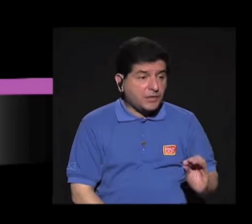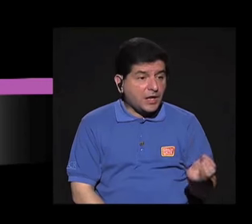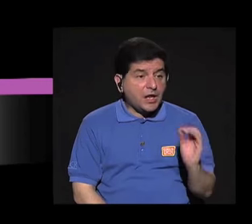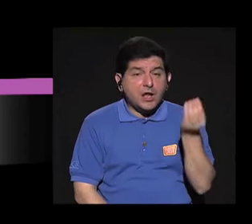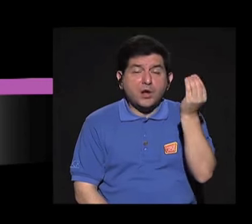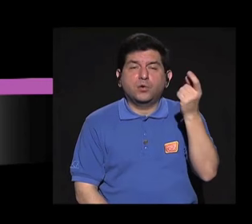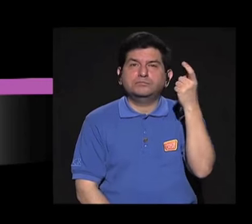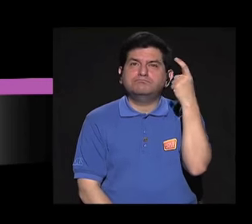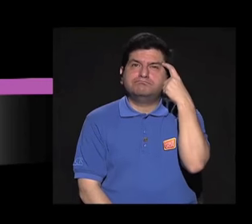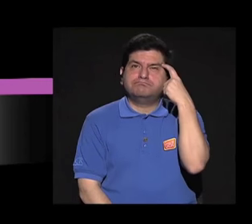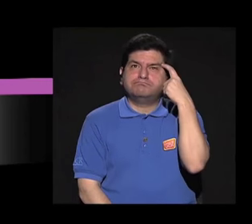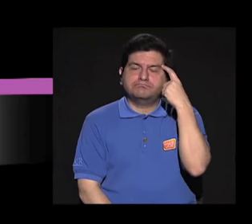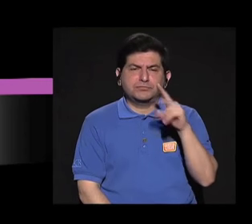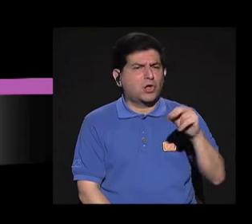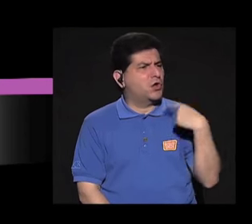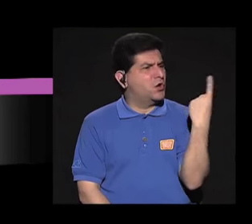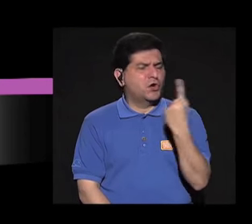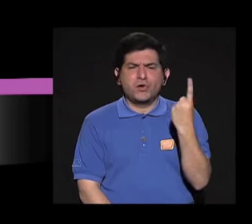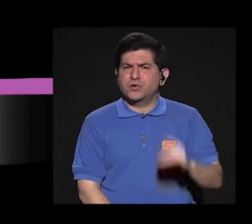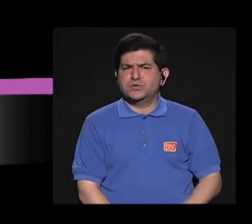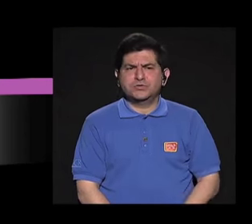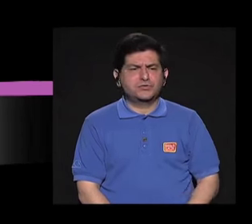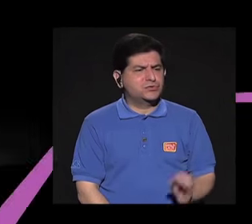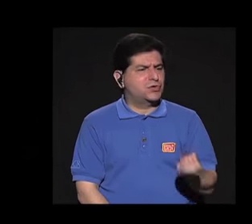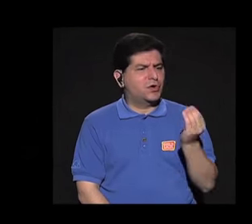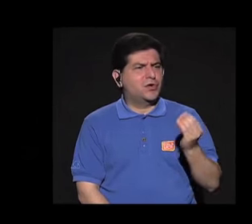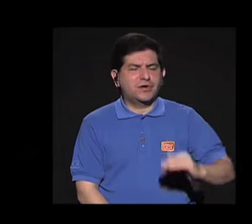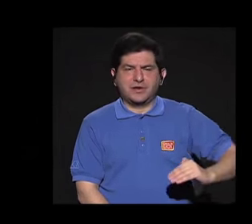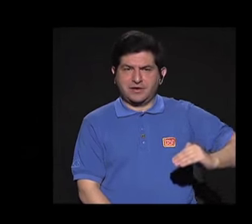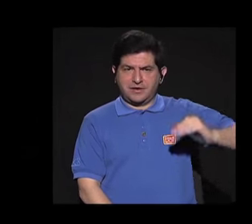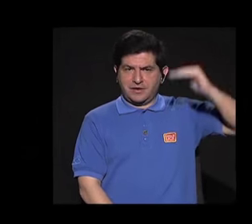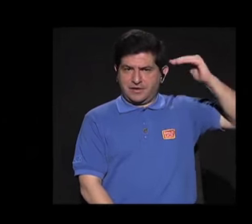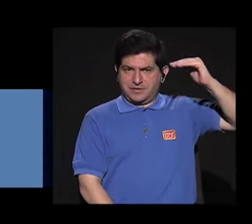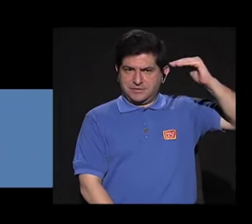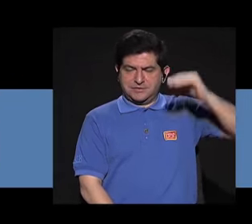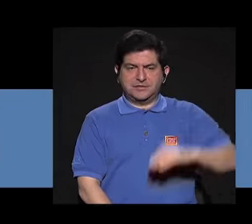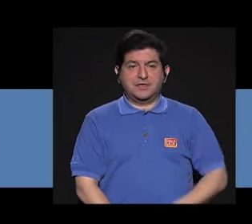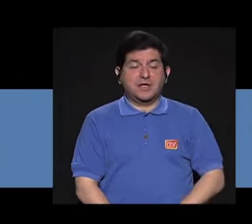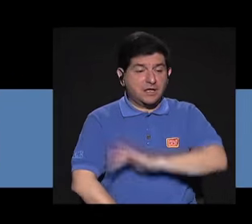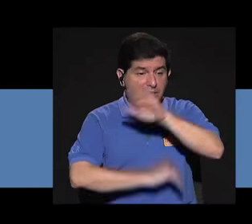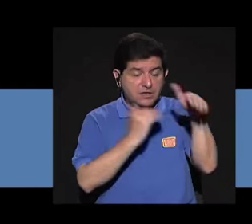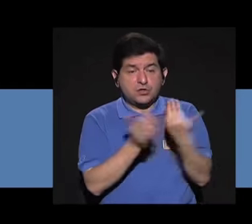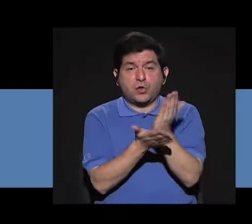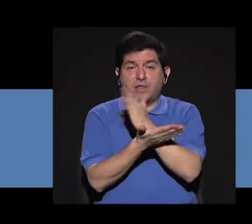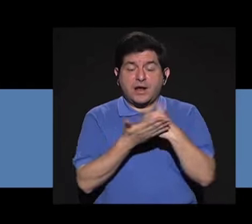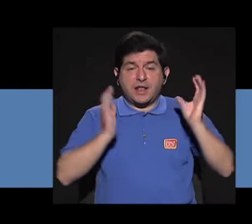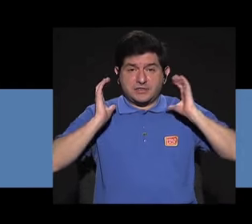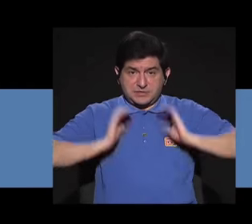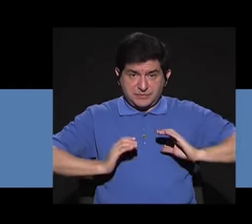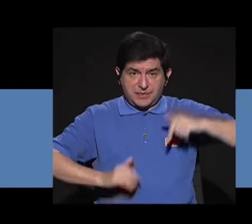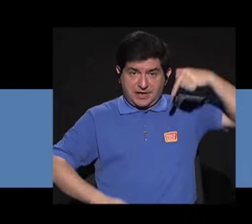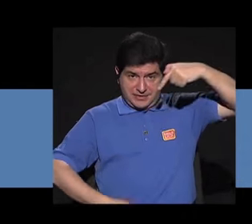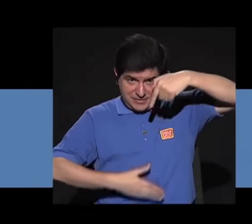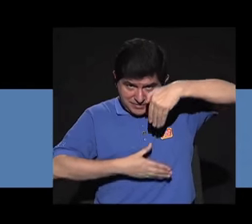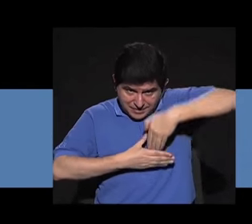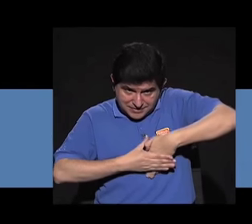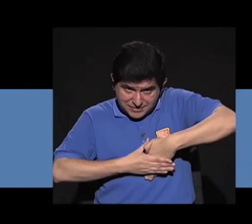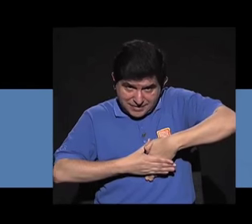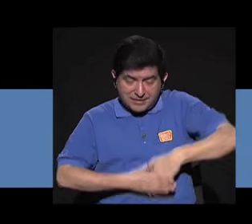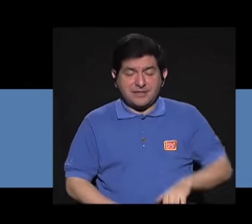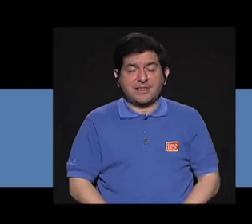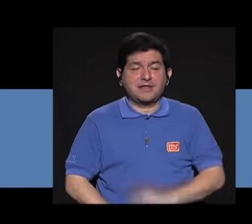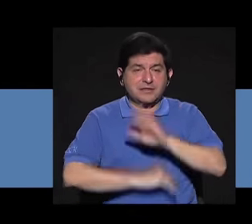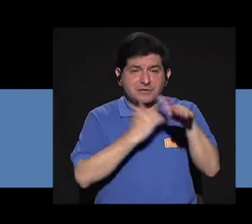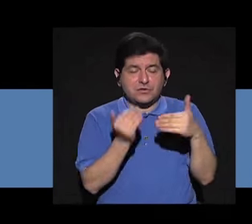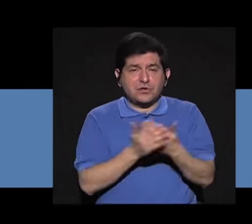El adolescente tiene que pensar que no solo crece para el río, sino que todos sus órganos internos, todo lo que